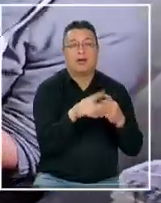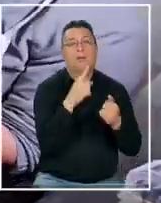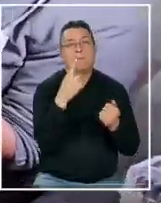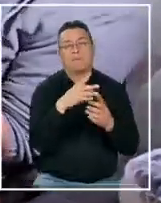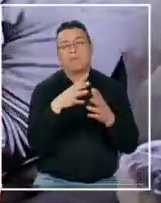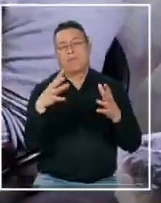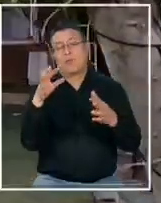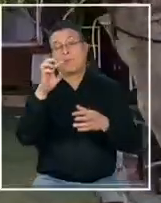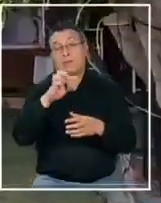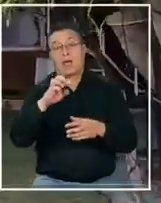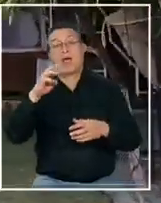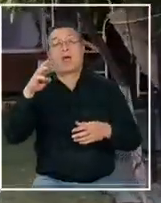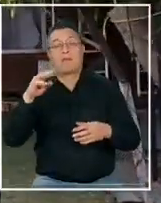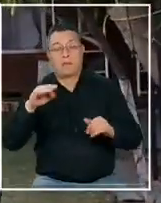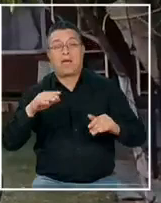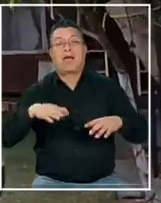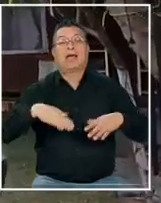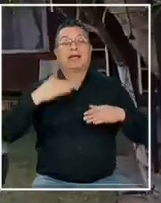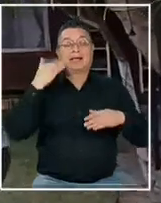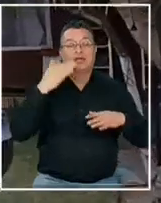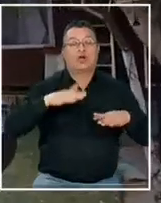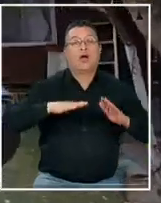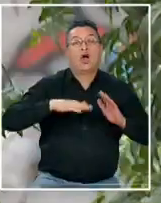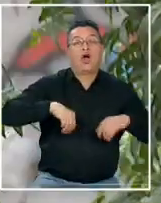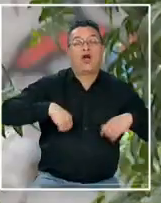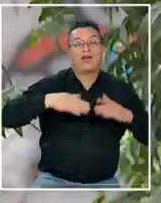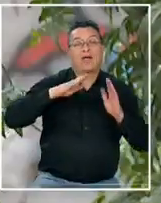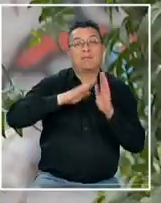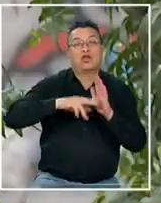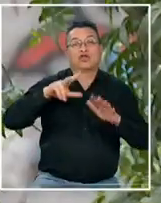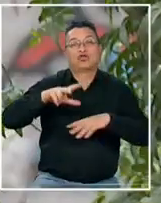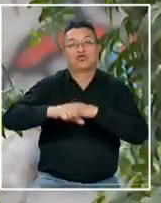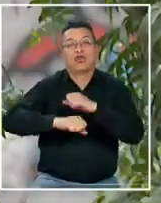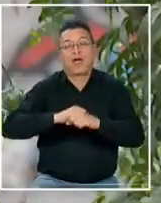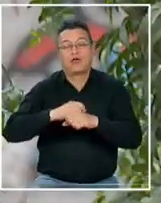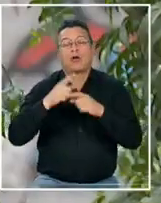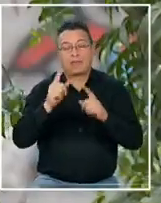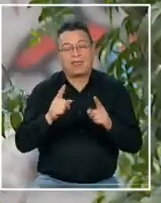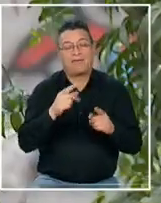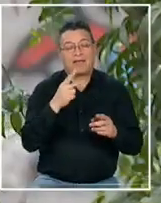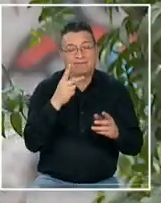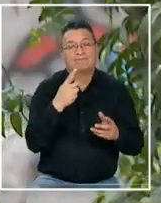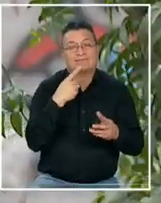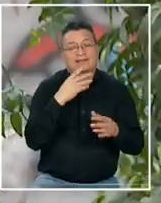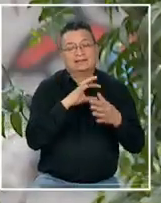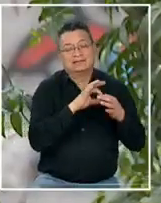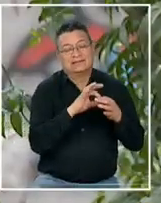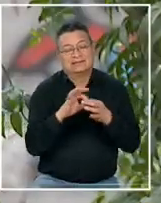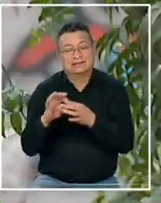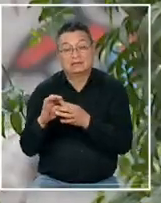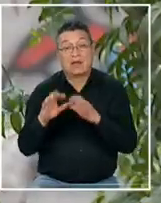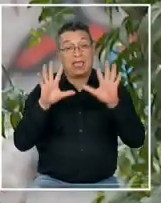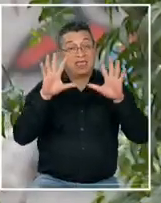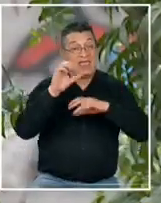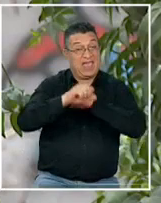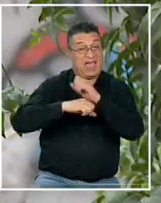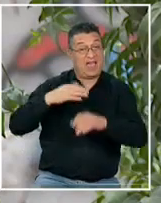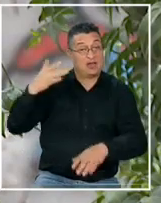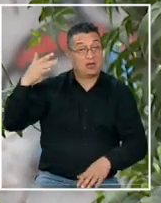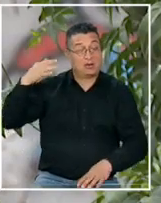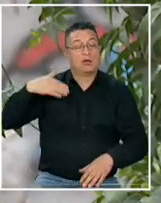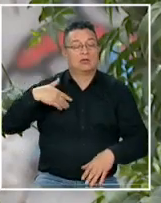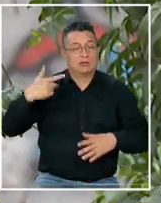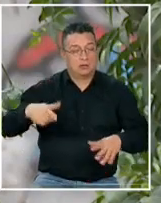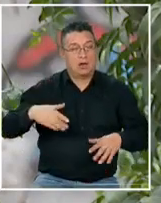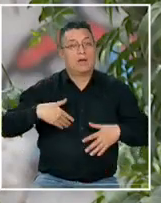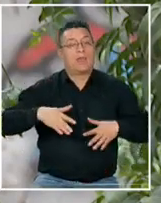padres de niñas niños y adolescentes TEA deben vivir bueno hace aproximadamente 10 años que nosotros decidimos